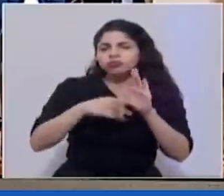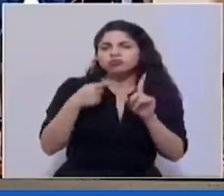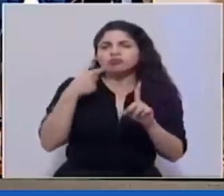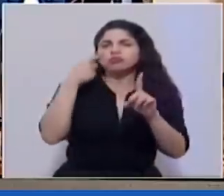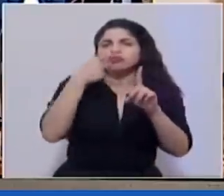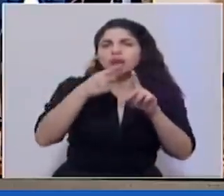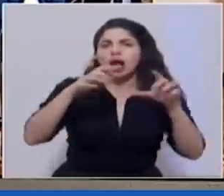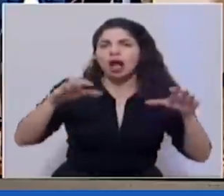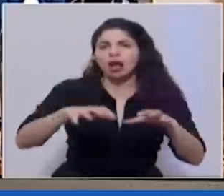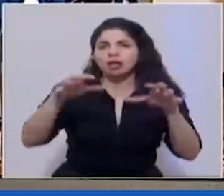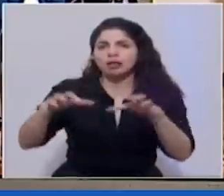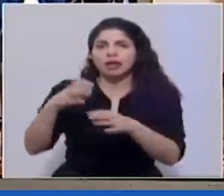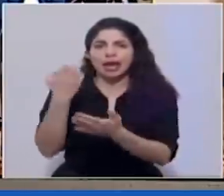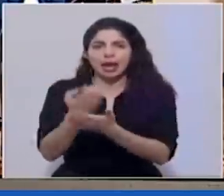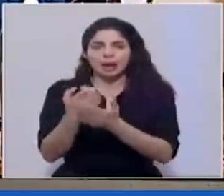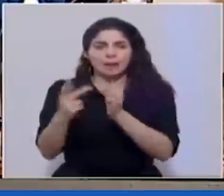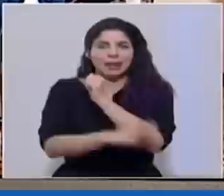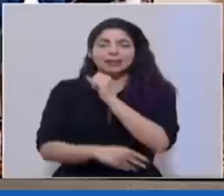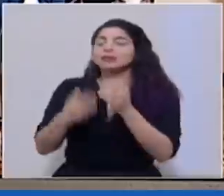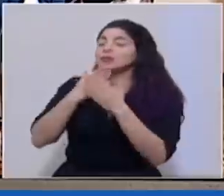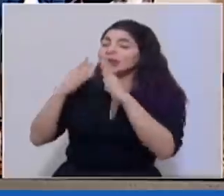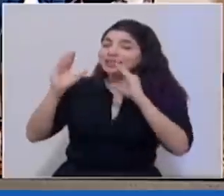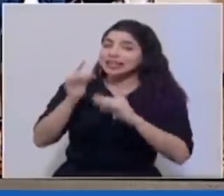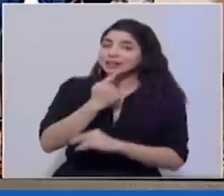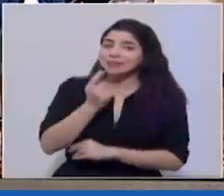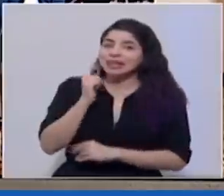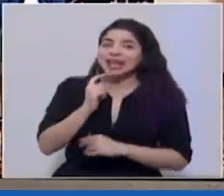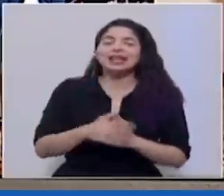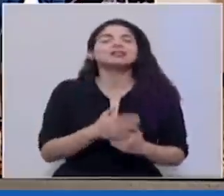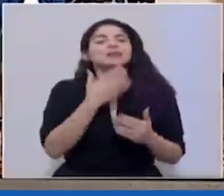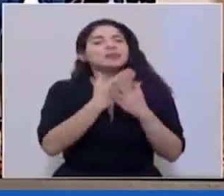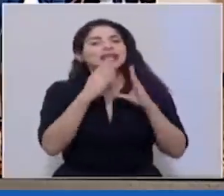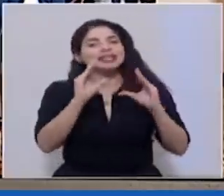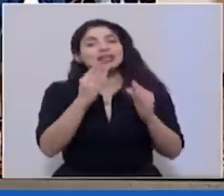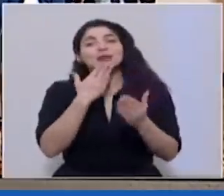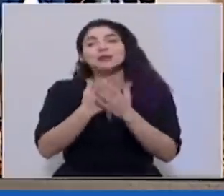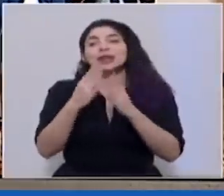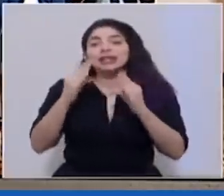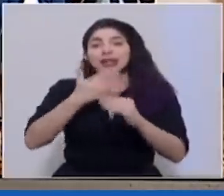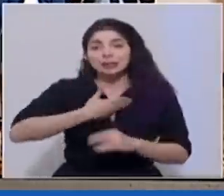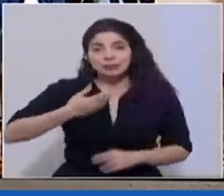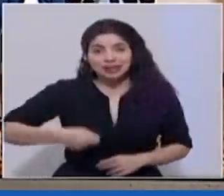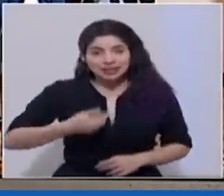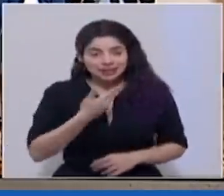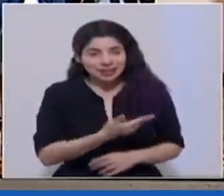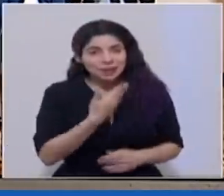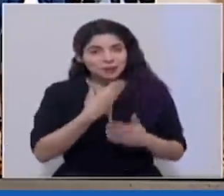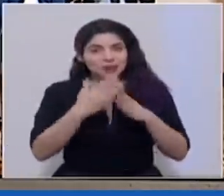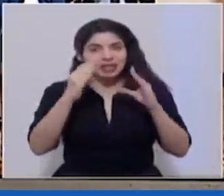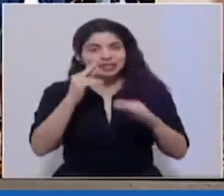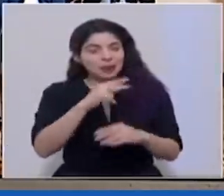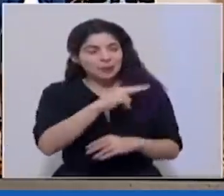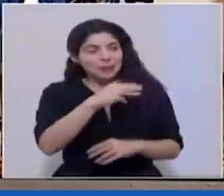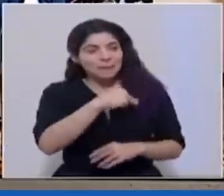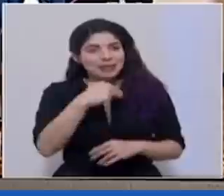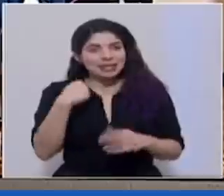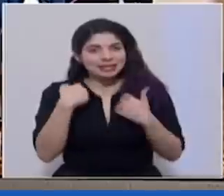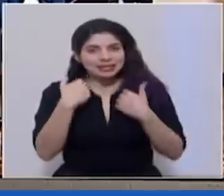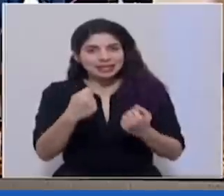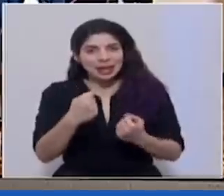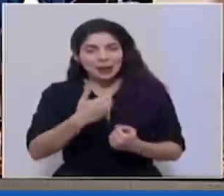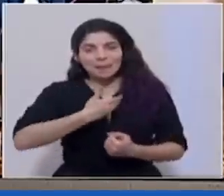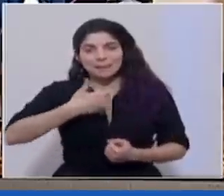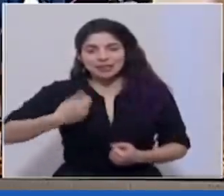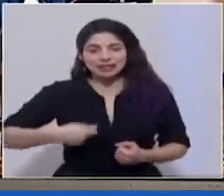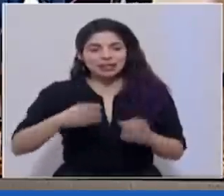las distintas actividades económicas del país. Muy buenas tardes, doña Pilar. Buenas tardes, buenas tardes, señor presidente, buenas tardes, colega ministro de Salud, presidente